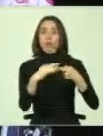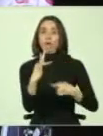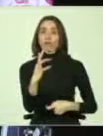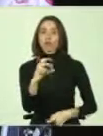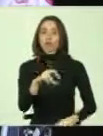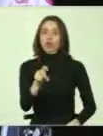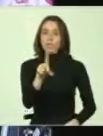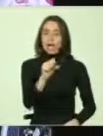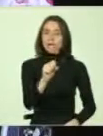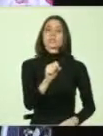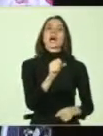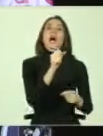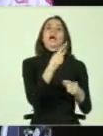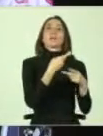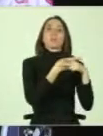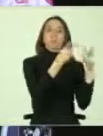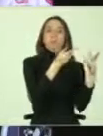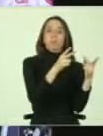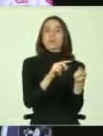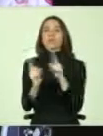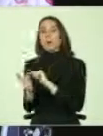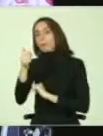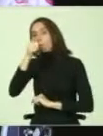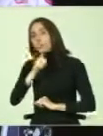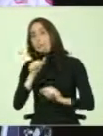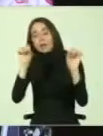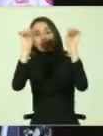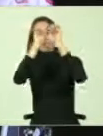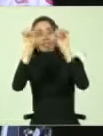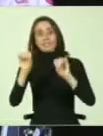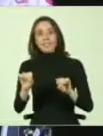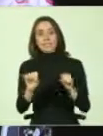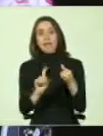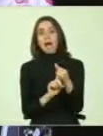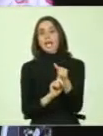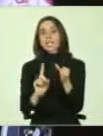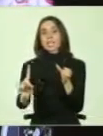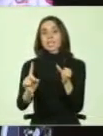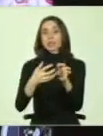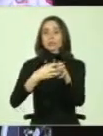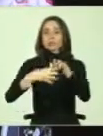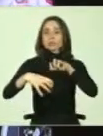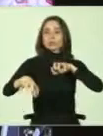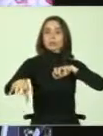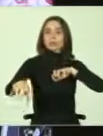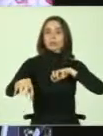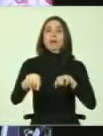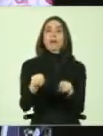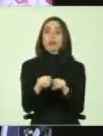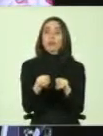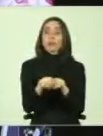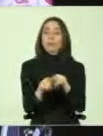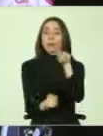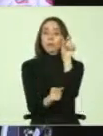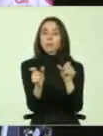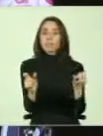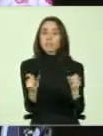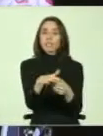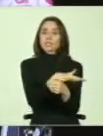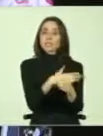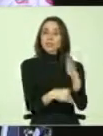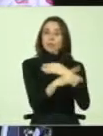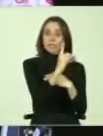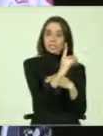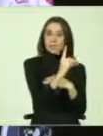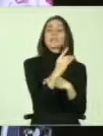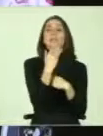% es el sistema público y el sistema privado. Por tanto, tenemos un sistema que excluye, un sistema que segrega. Al igual como a las personas en situación de discapacidad,